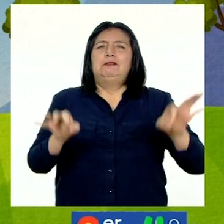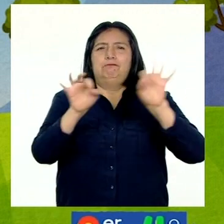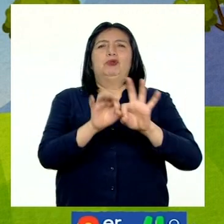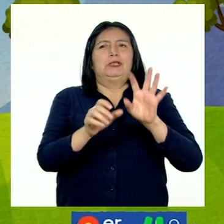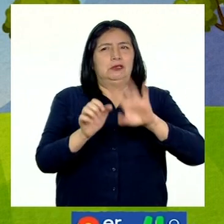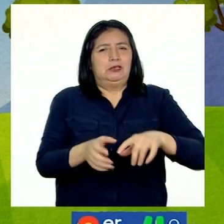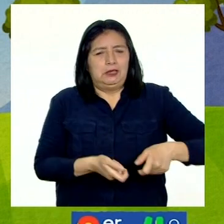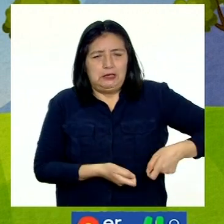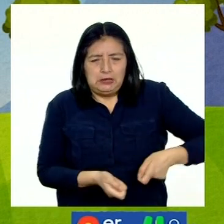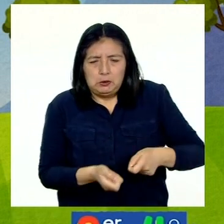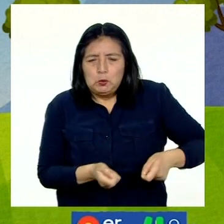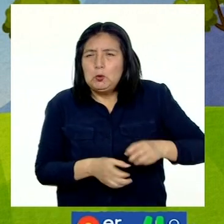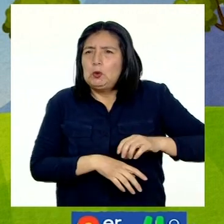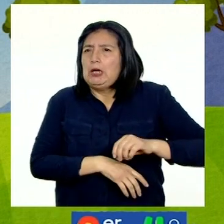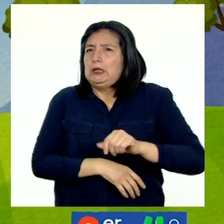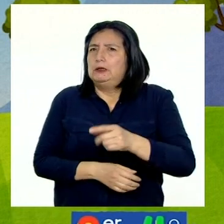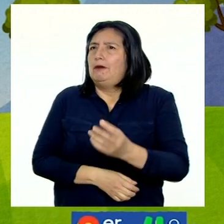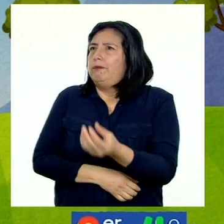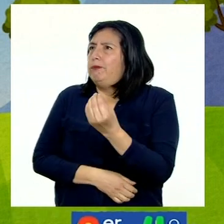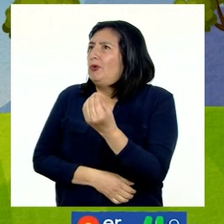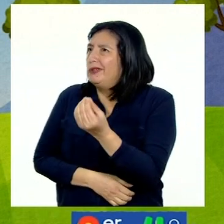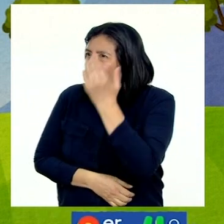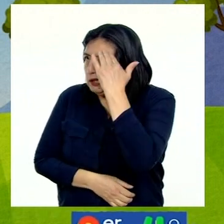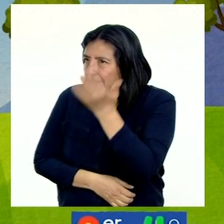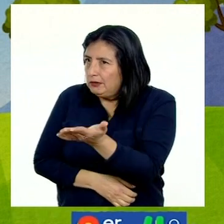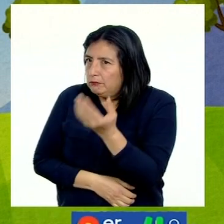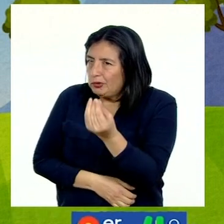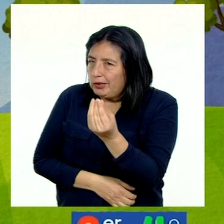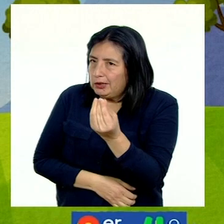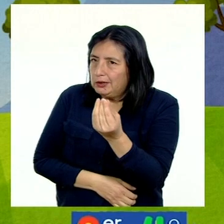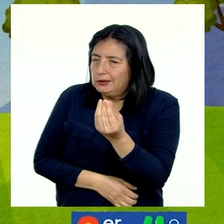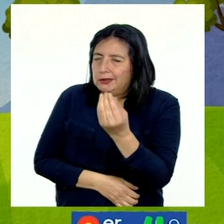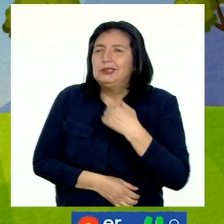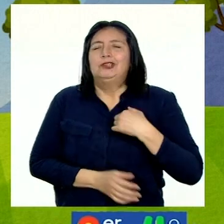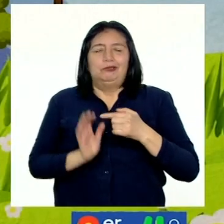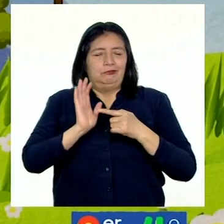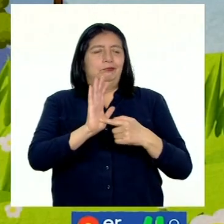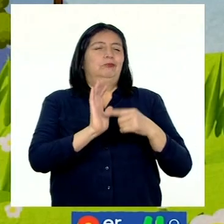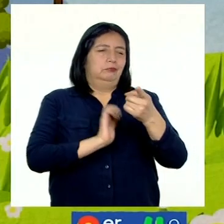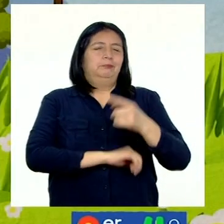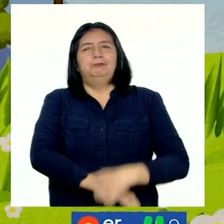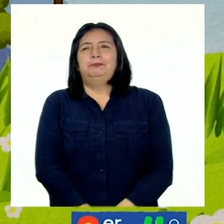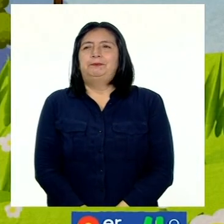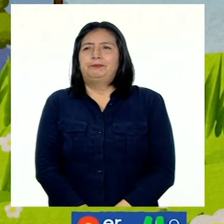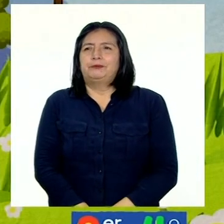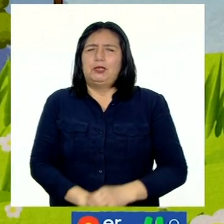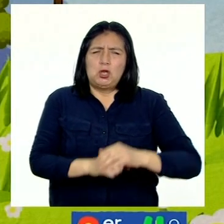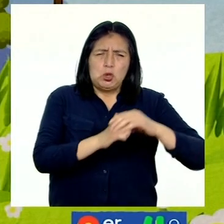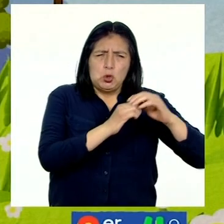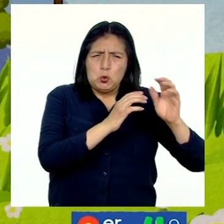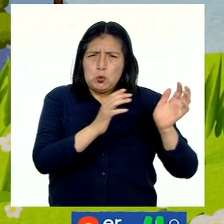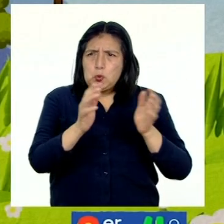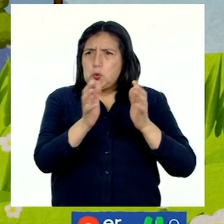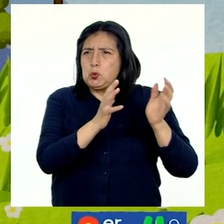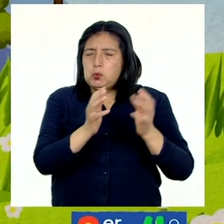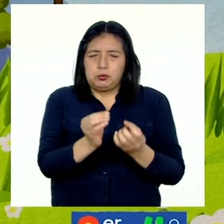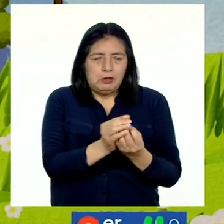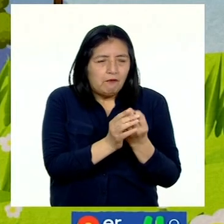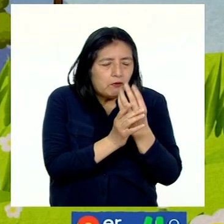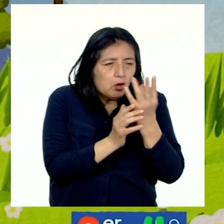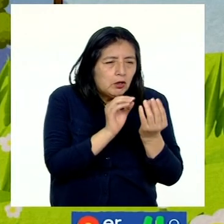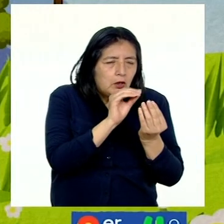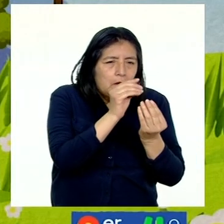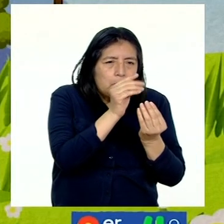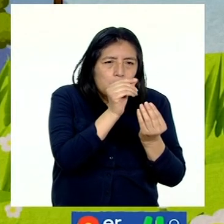agricultura. ¿Saben por qué? Les mostraré. Los vientos transportan polen.